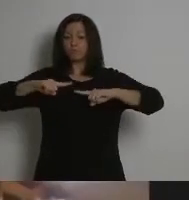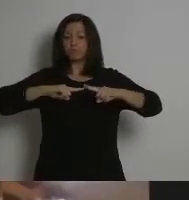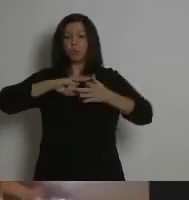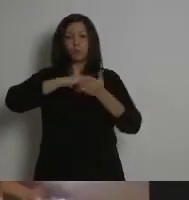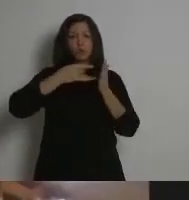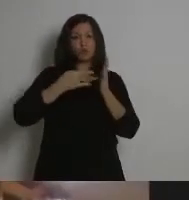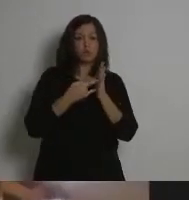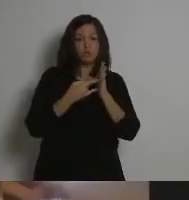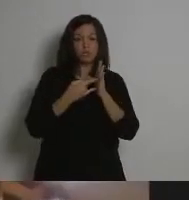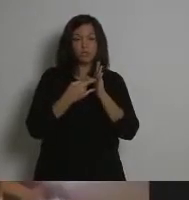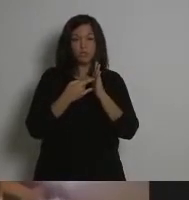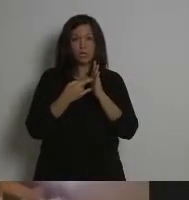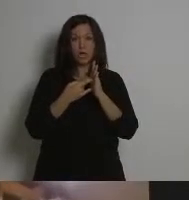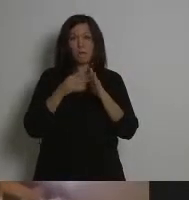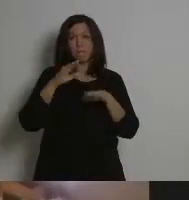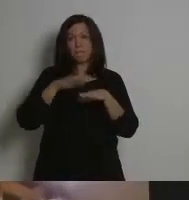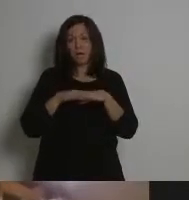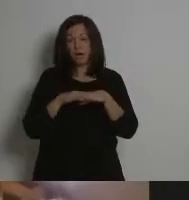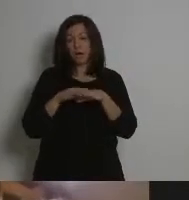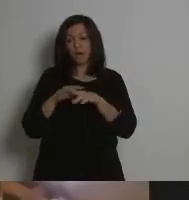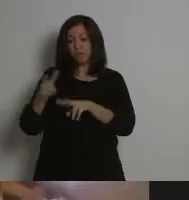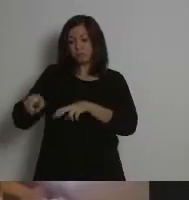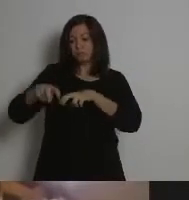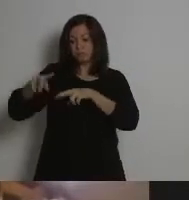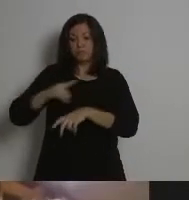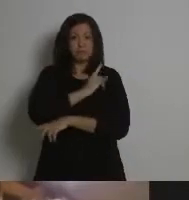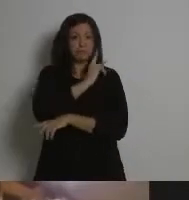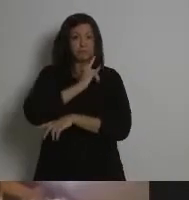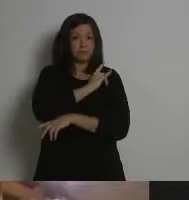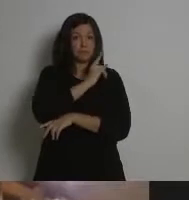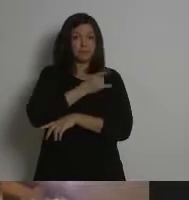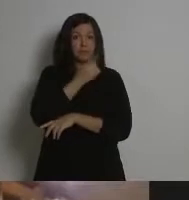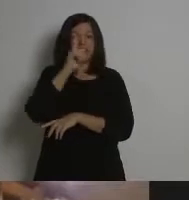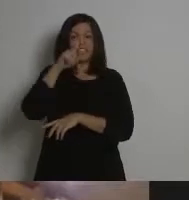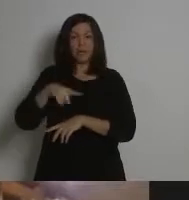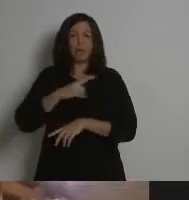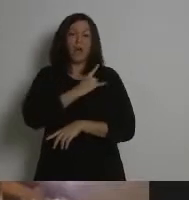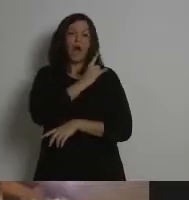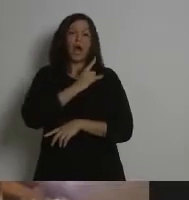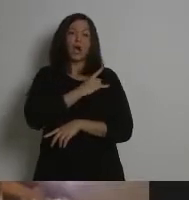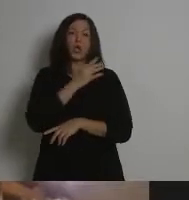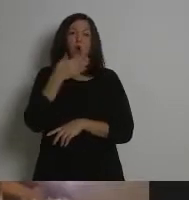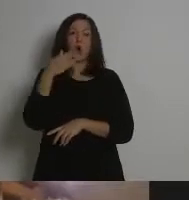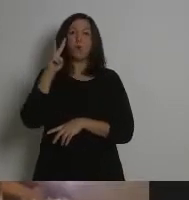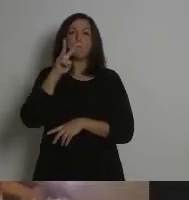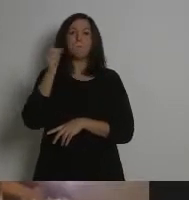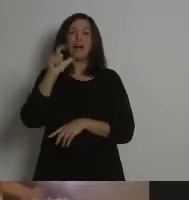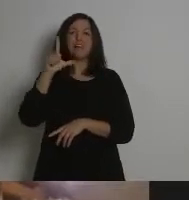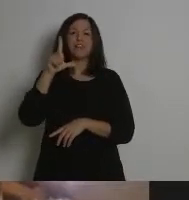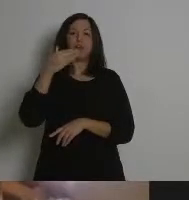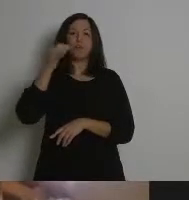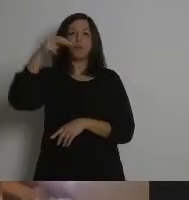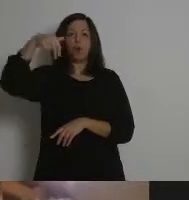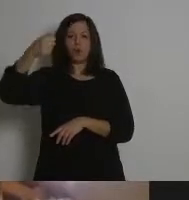iniciativa Abastecimiento Agroecológico Agro Balbona. Ana, te cedo la palabra.